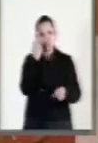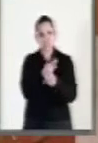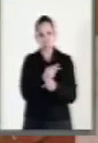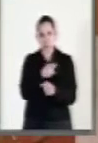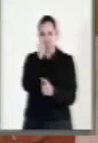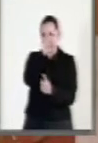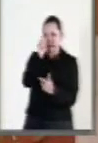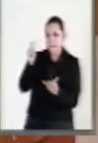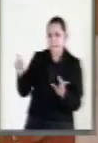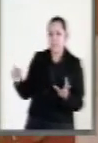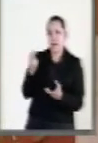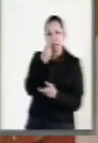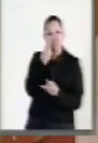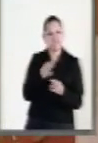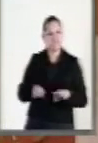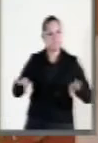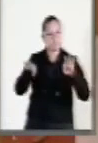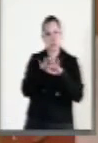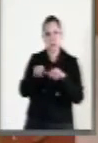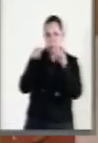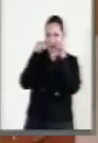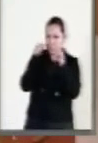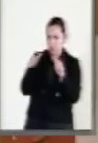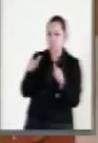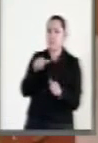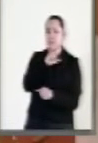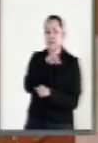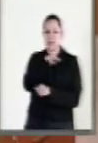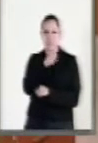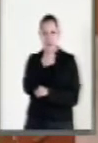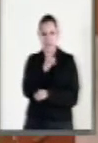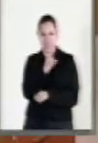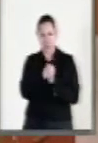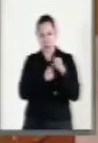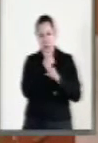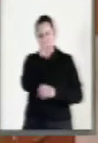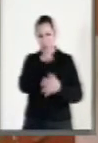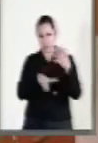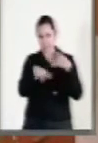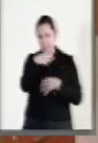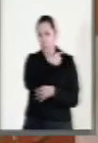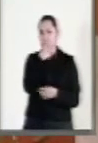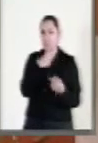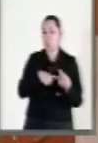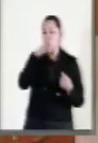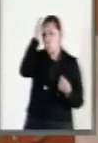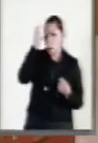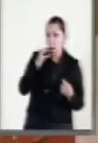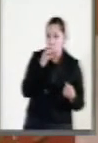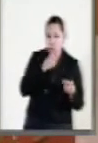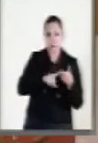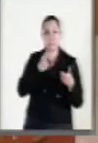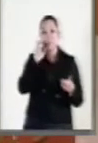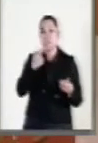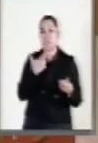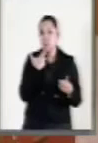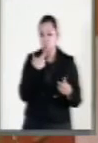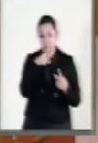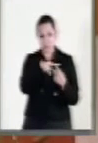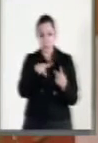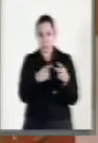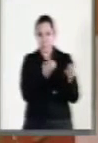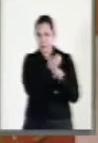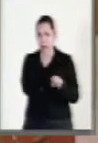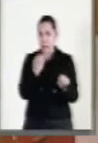podemos encontrar datos del INEGI en 2014 revelan que Coahuila y Chihuahua fueron las entidades federativas con mayor